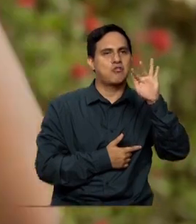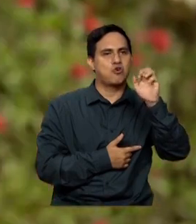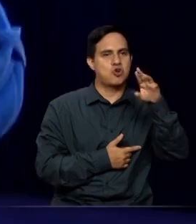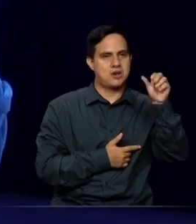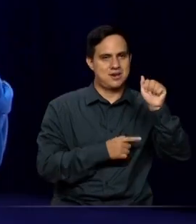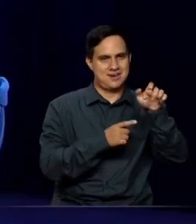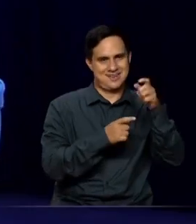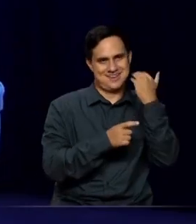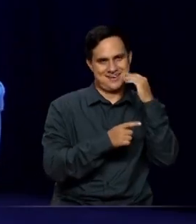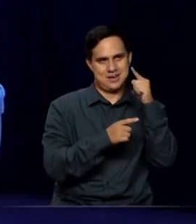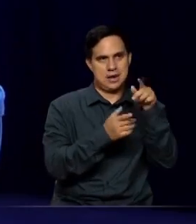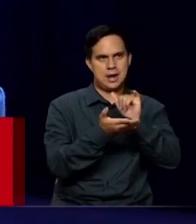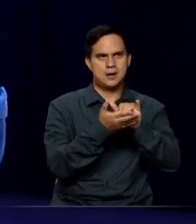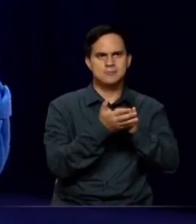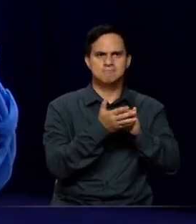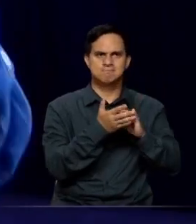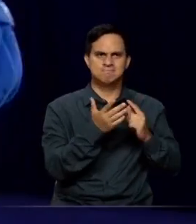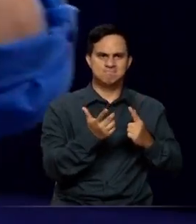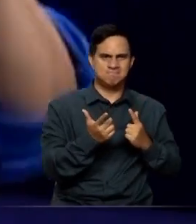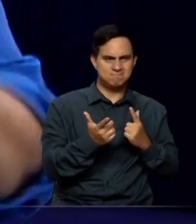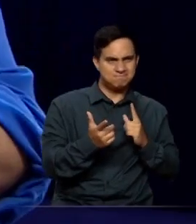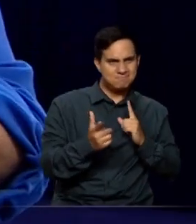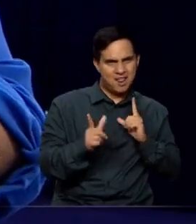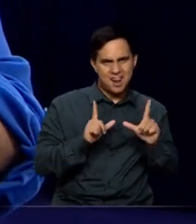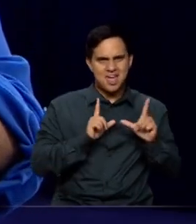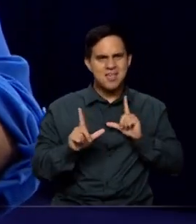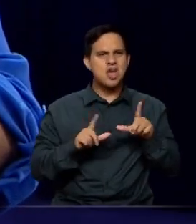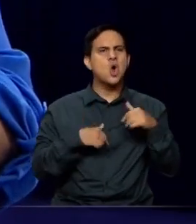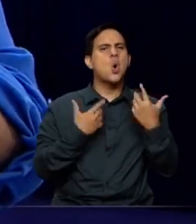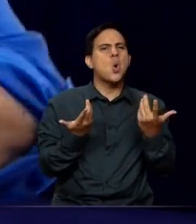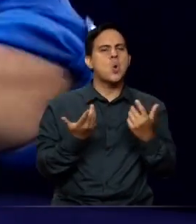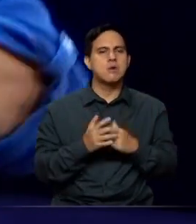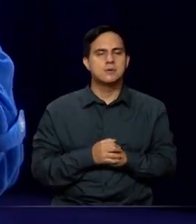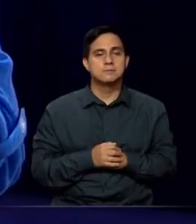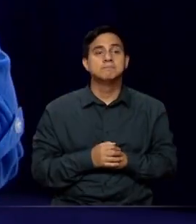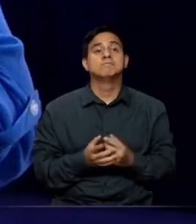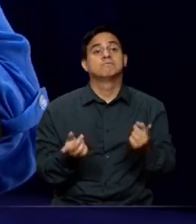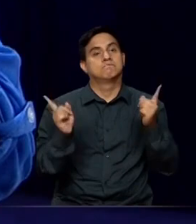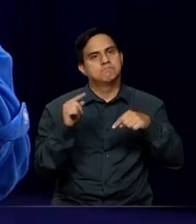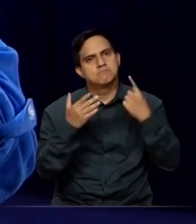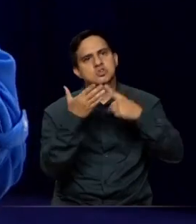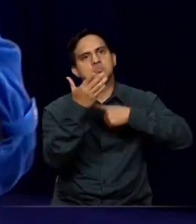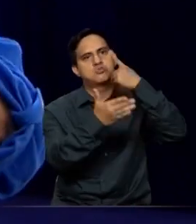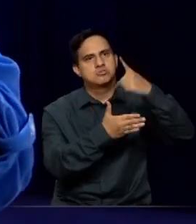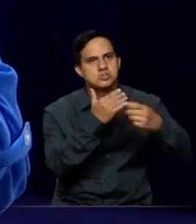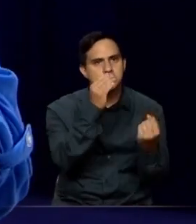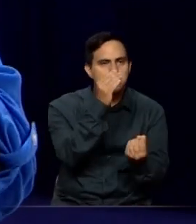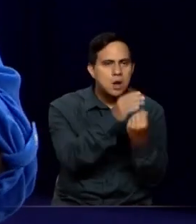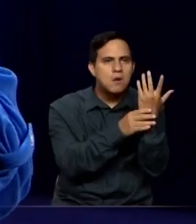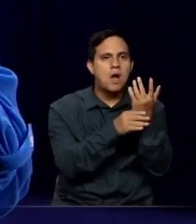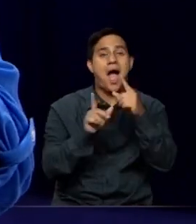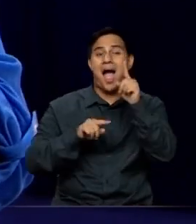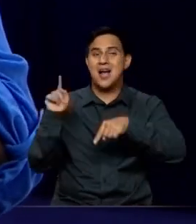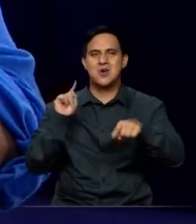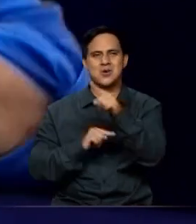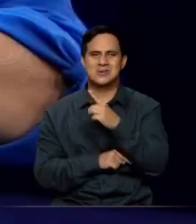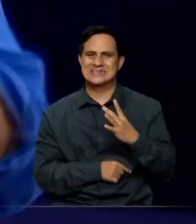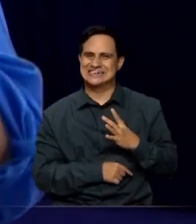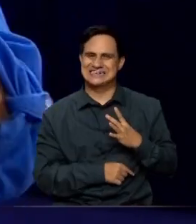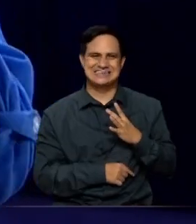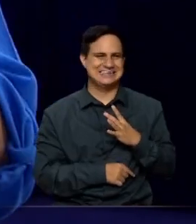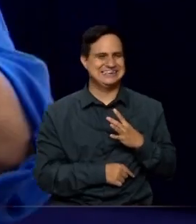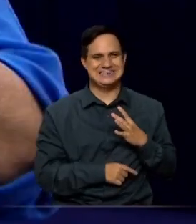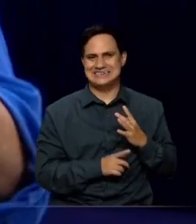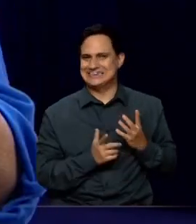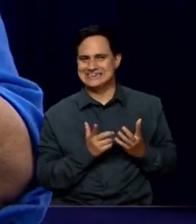del personal de Telepacífico con todos los nuevos proyectos, con los que nos obligaron y nos pusieron incómodos y con